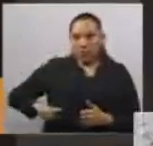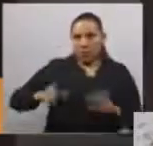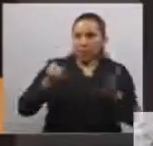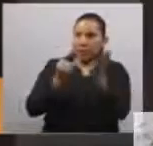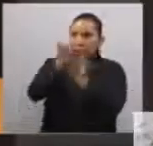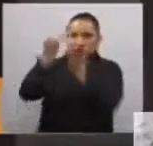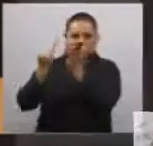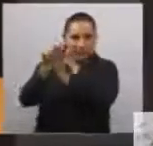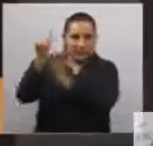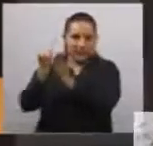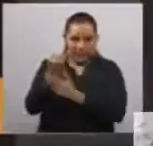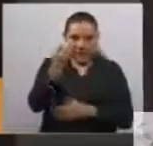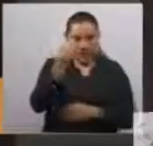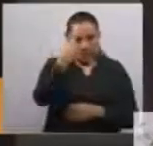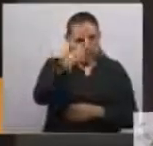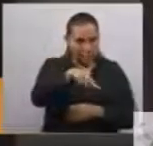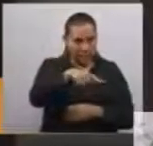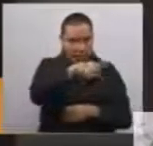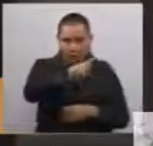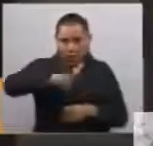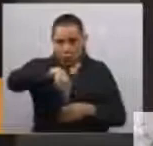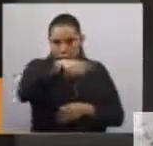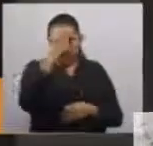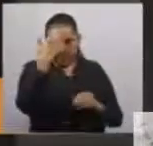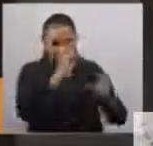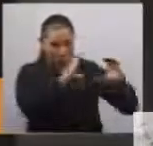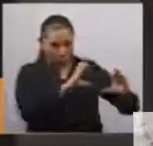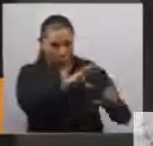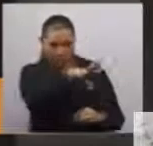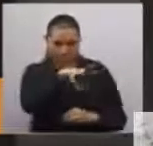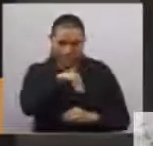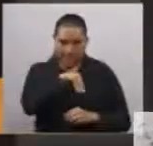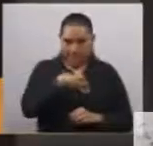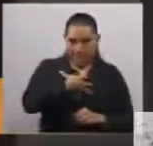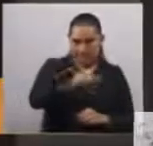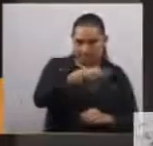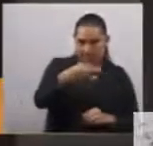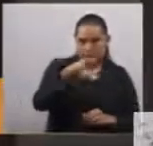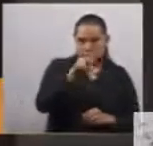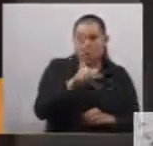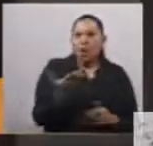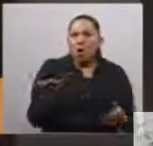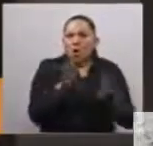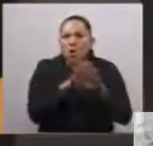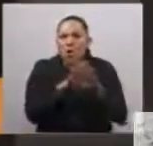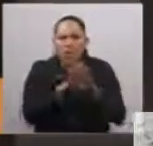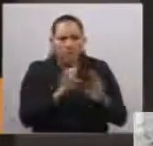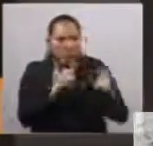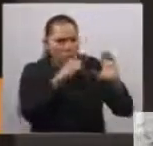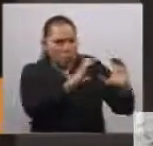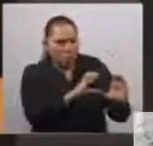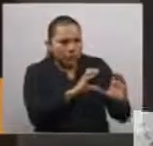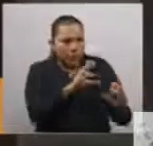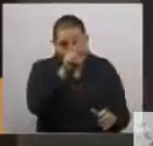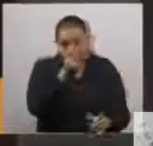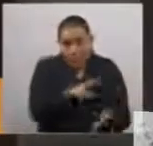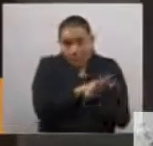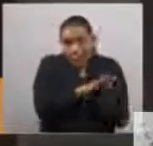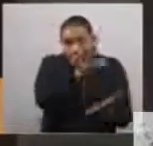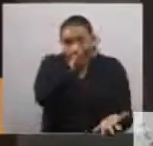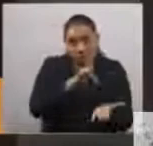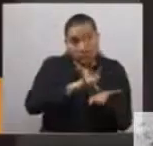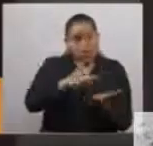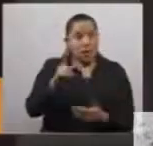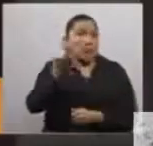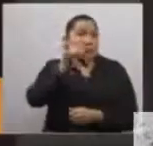sostenido gracias a que hay personas, casi exclusivamente mujeres, que se han hecho cargo de cuidar a